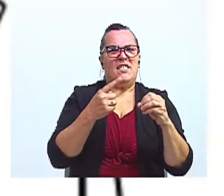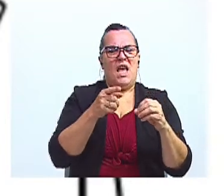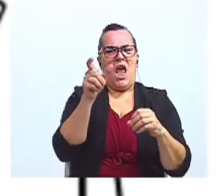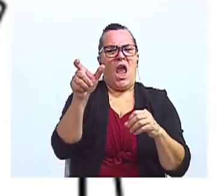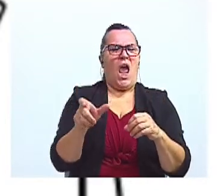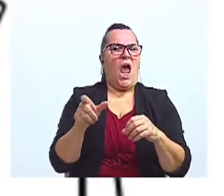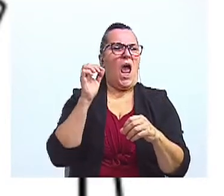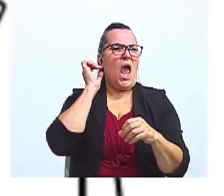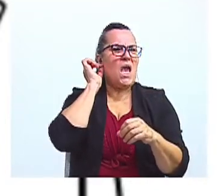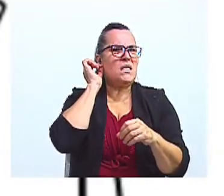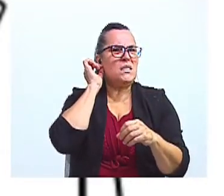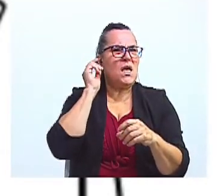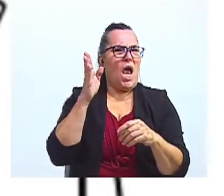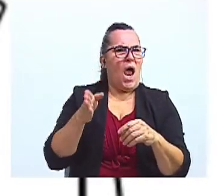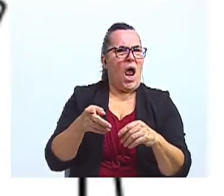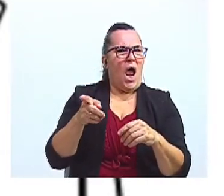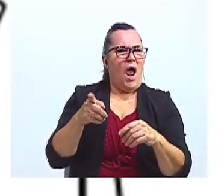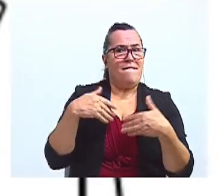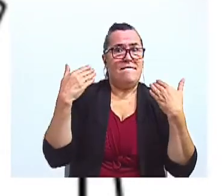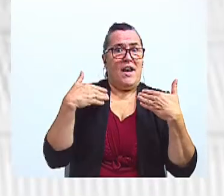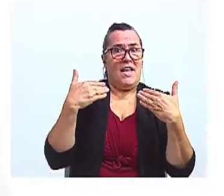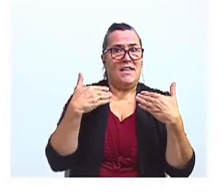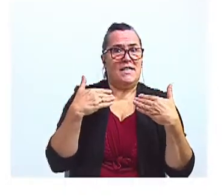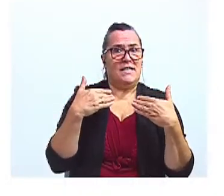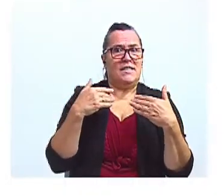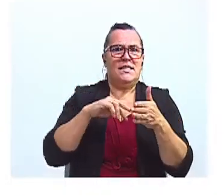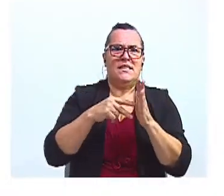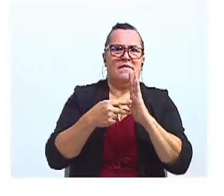está me indica un estado.